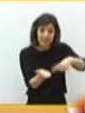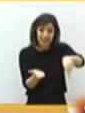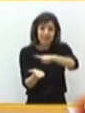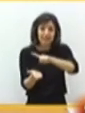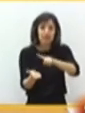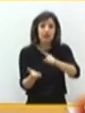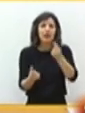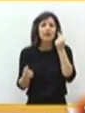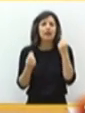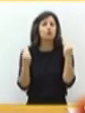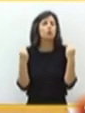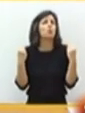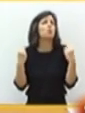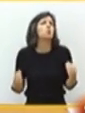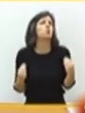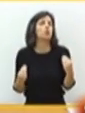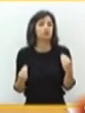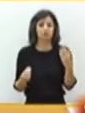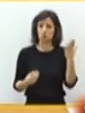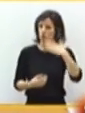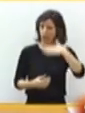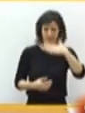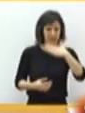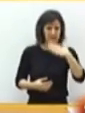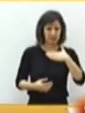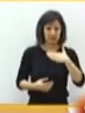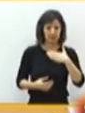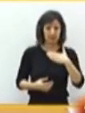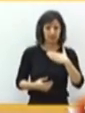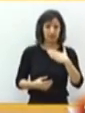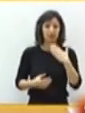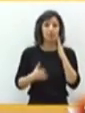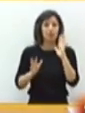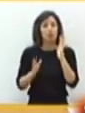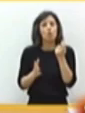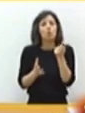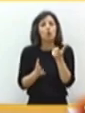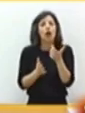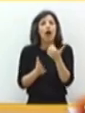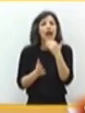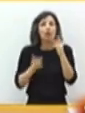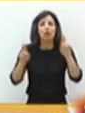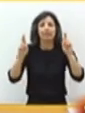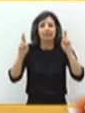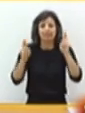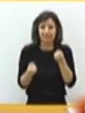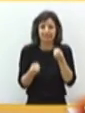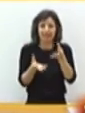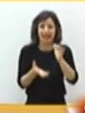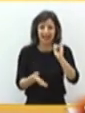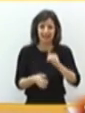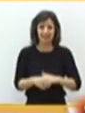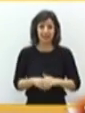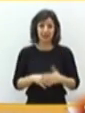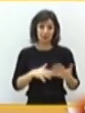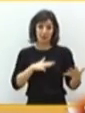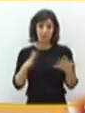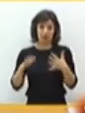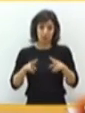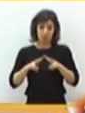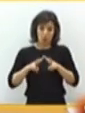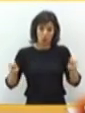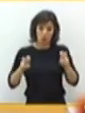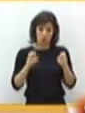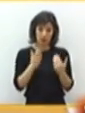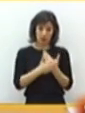ingresadas en UCI a día de hoy, pero sí de datos de alta que se elevan hasta los 48.021,